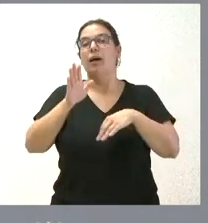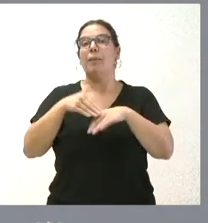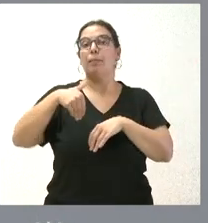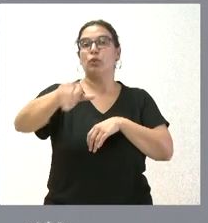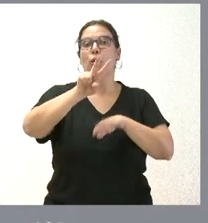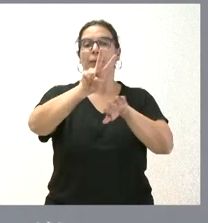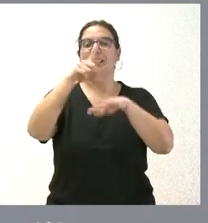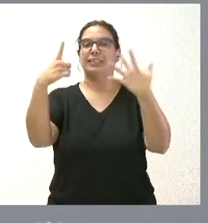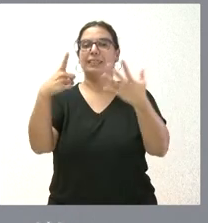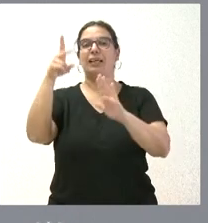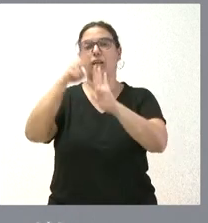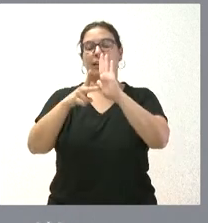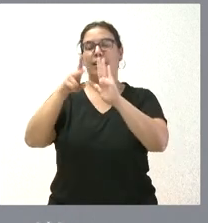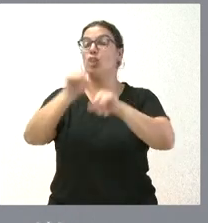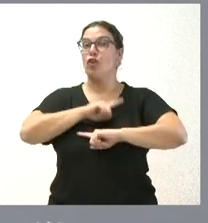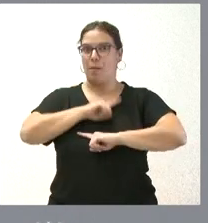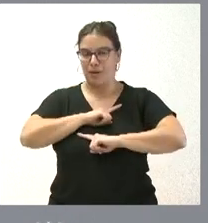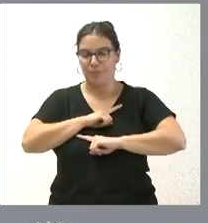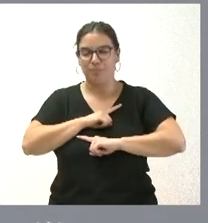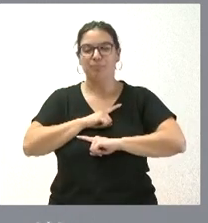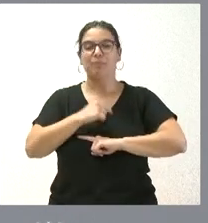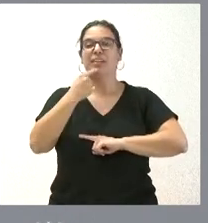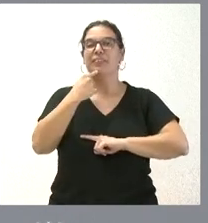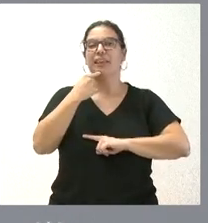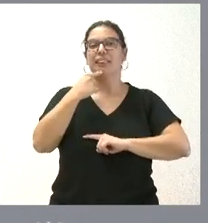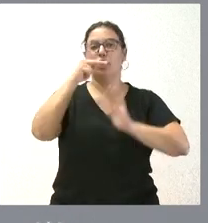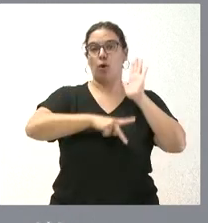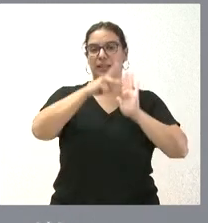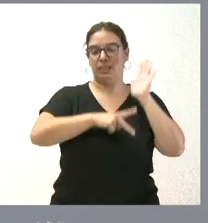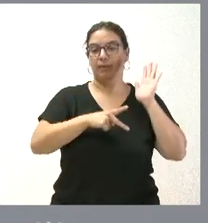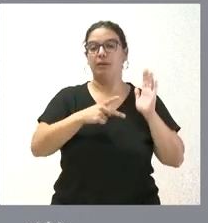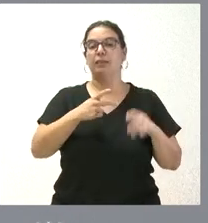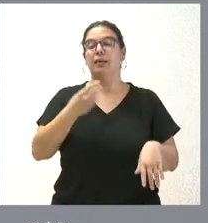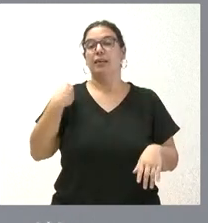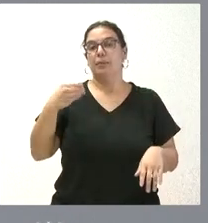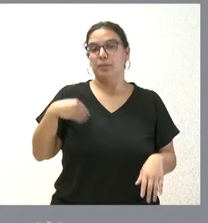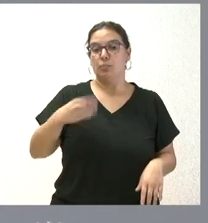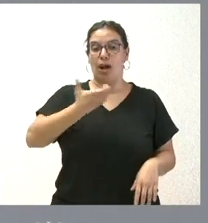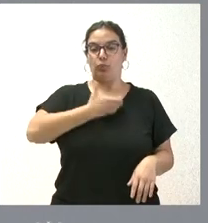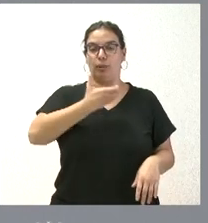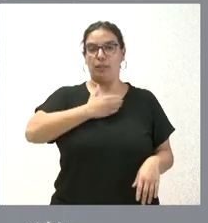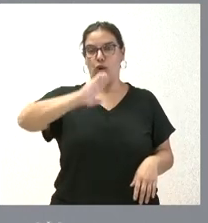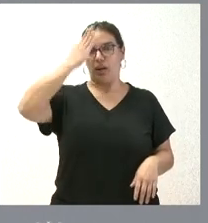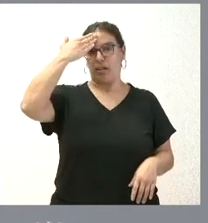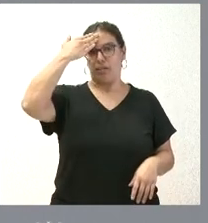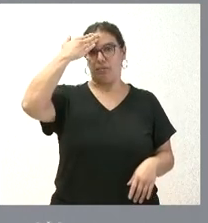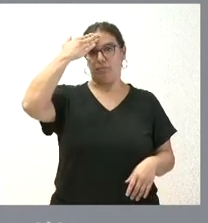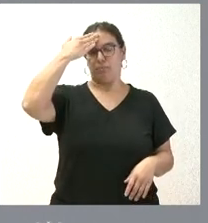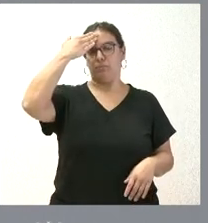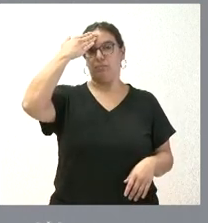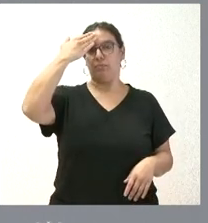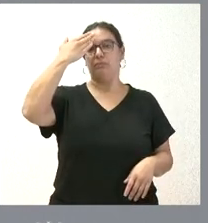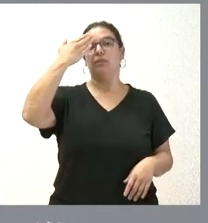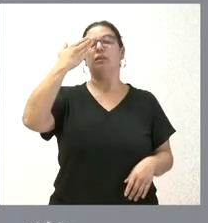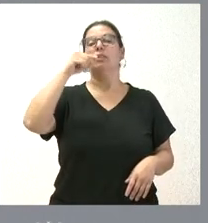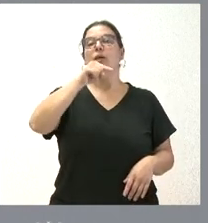vigente, quien convoca estas elecciones cuando hablamos de entidades locales relativas a ayuntamientos es el Gobierno de España y si